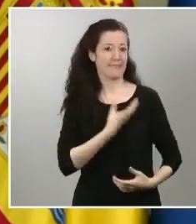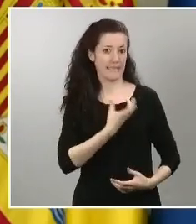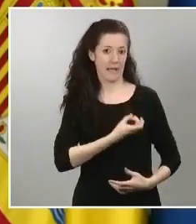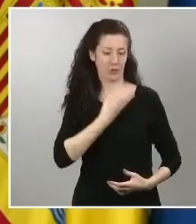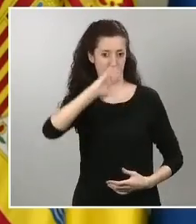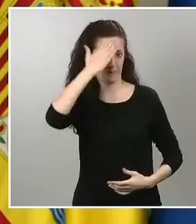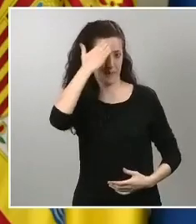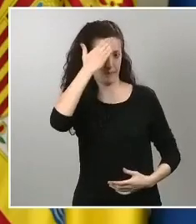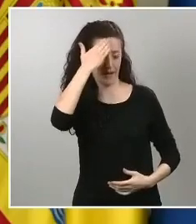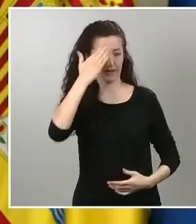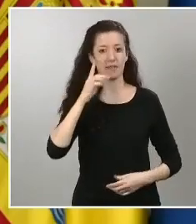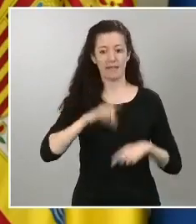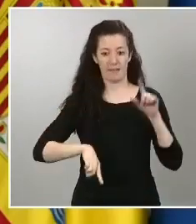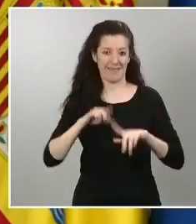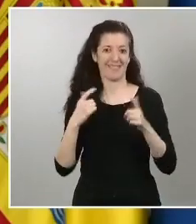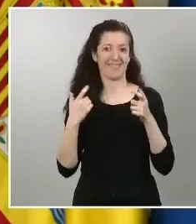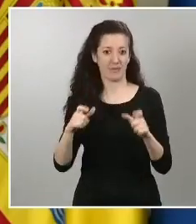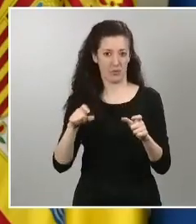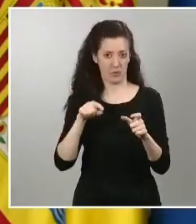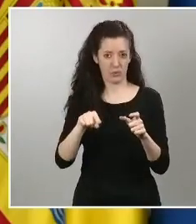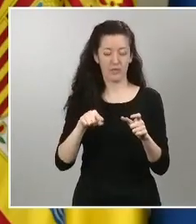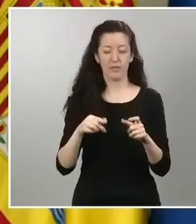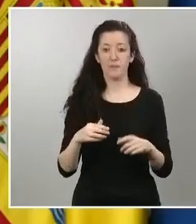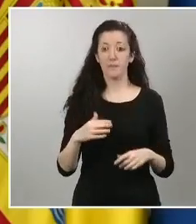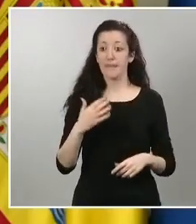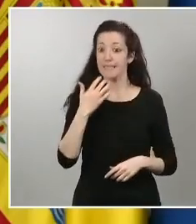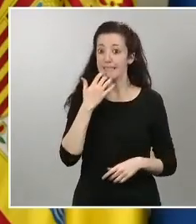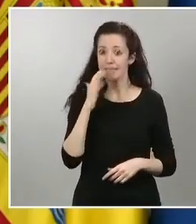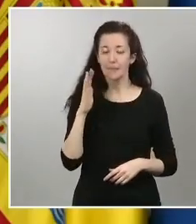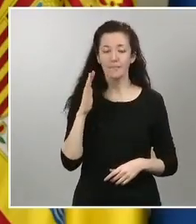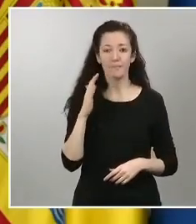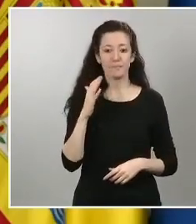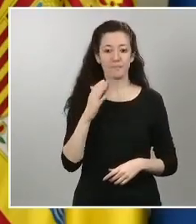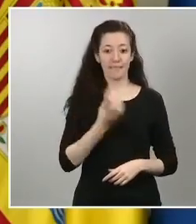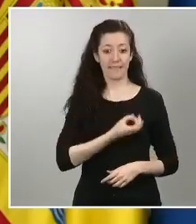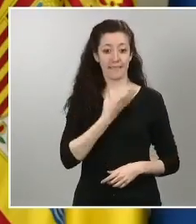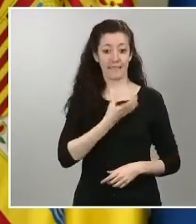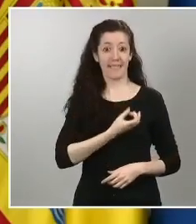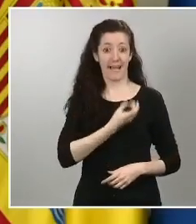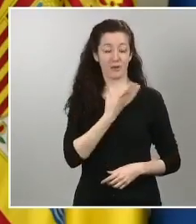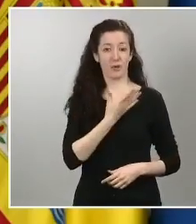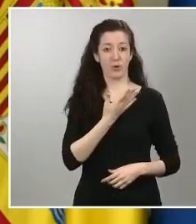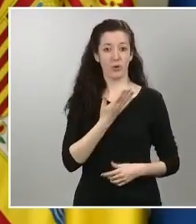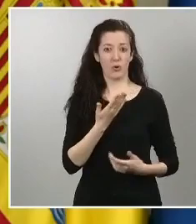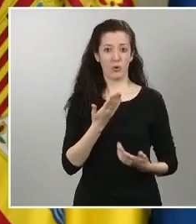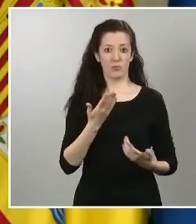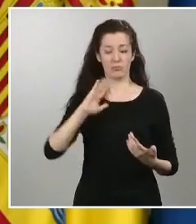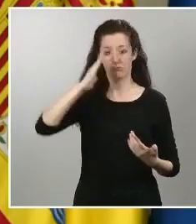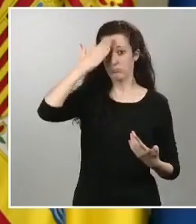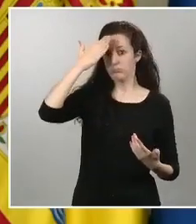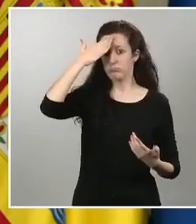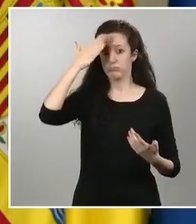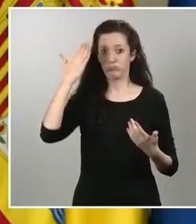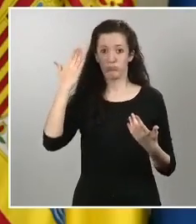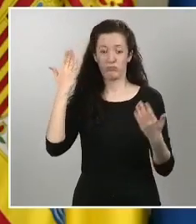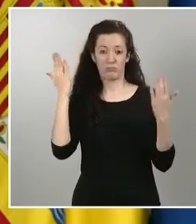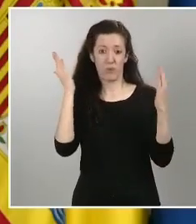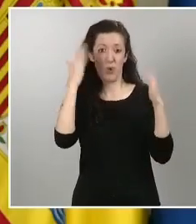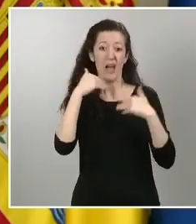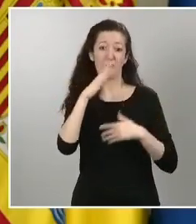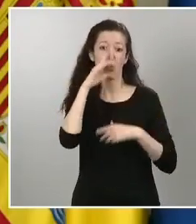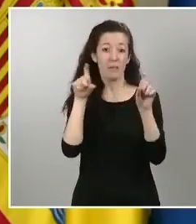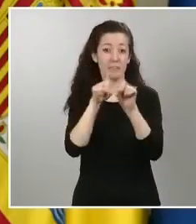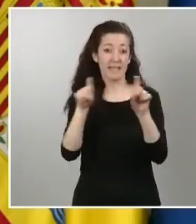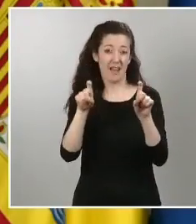y en el caso de que no hubiera sindicatos más representativos del sector por ser muy pequeña la empresa pues obviamente sería